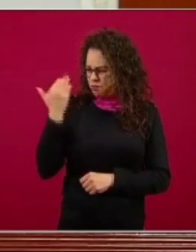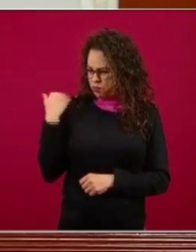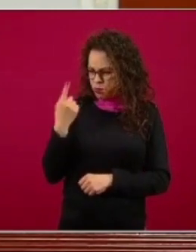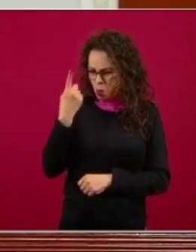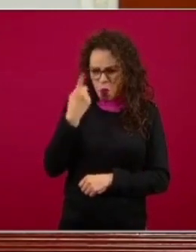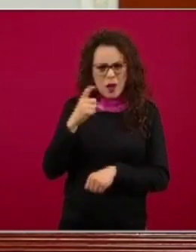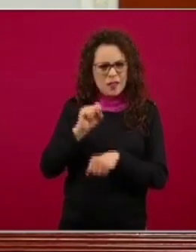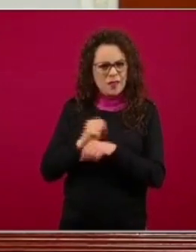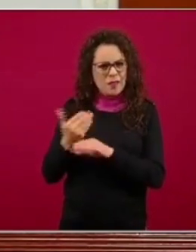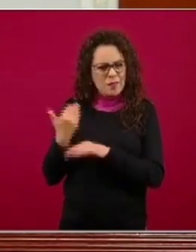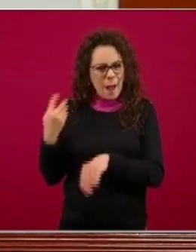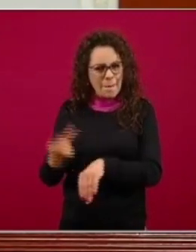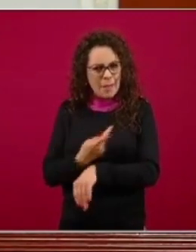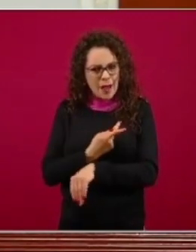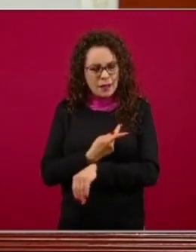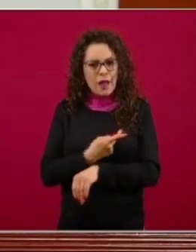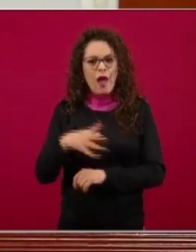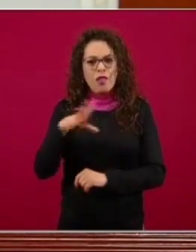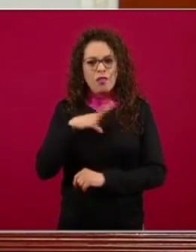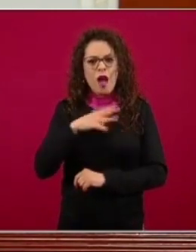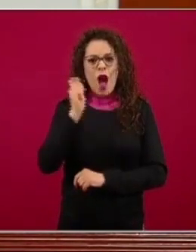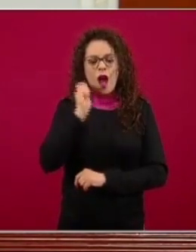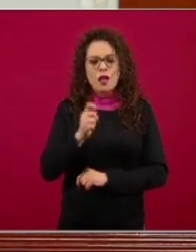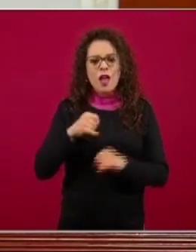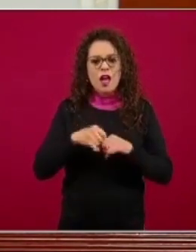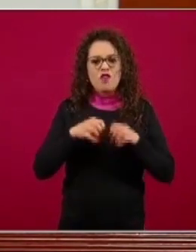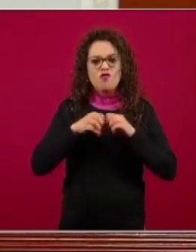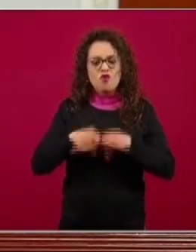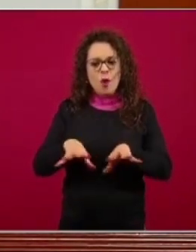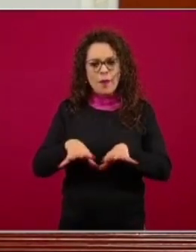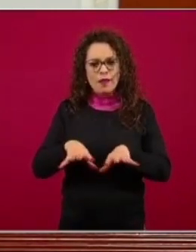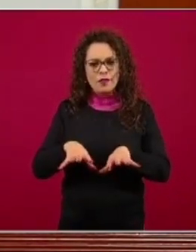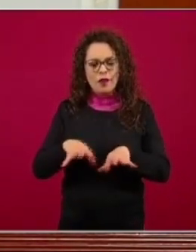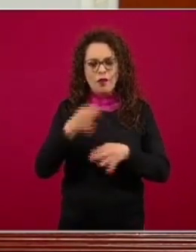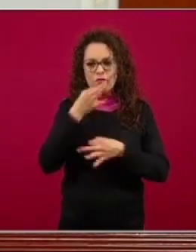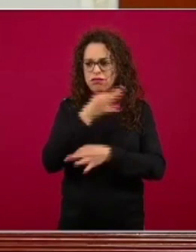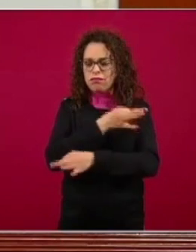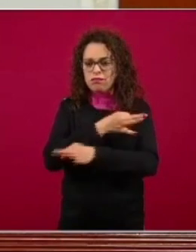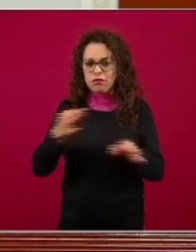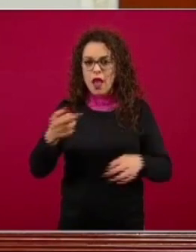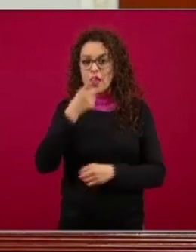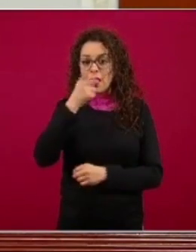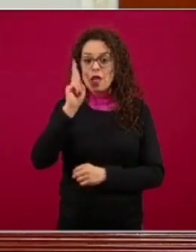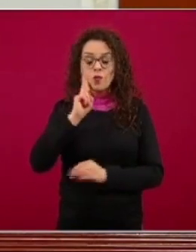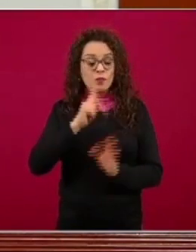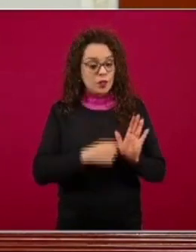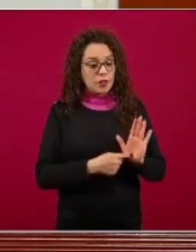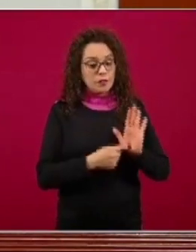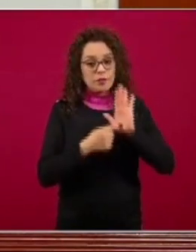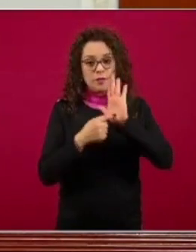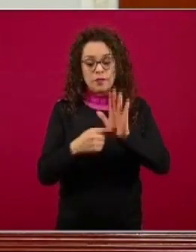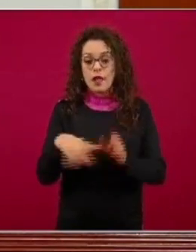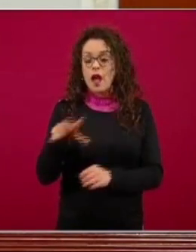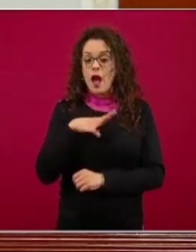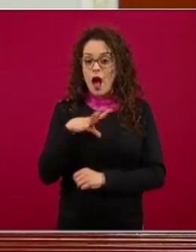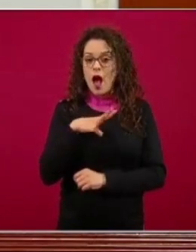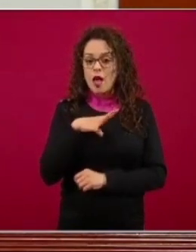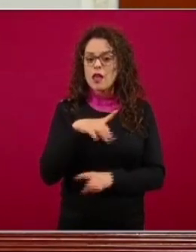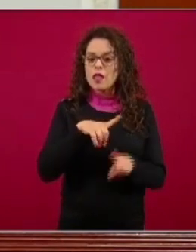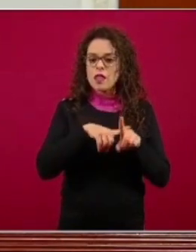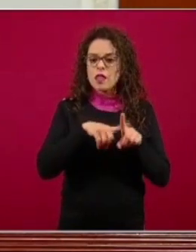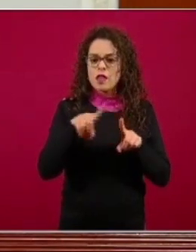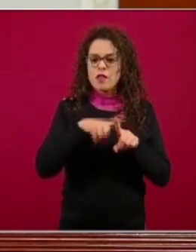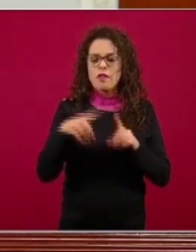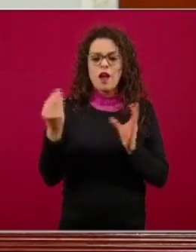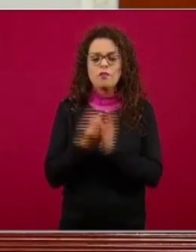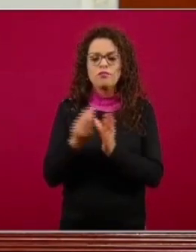salió una publicación en Nature en la cual se demuestra que existen distintos